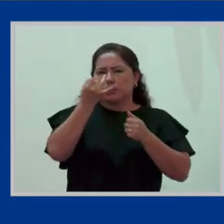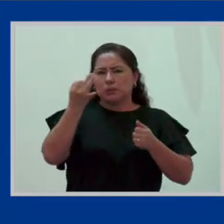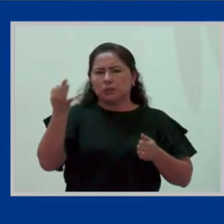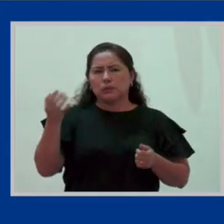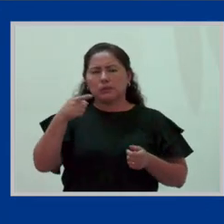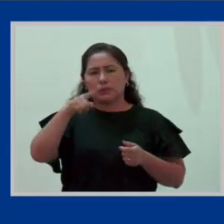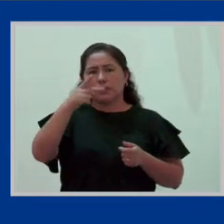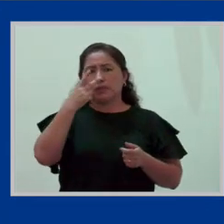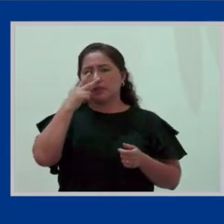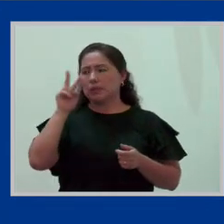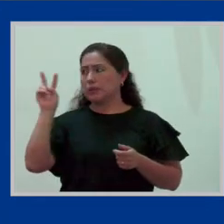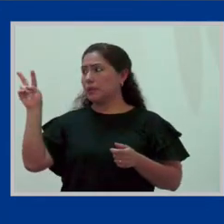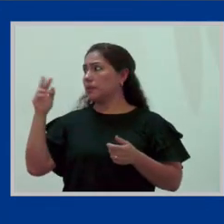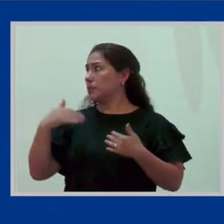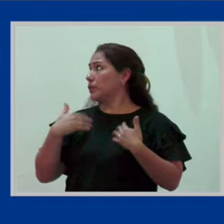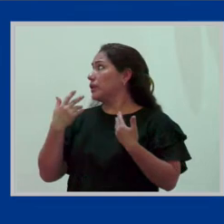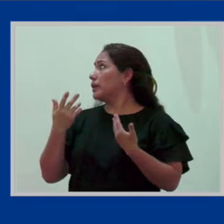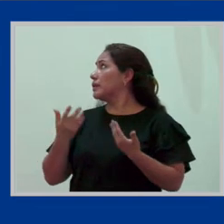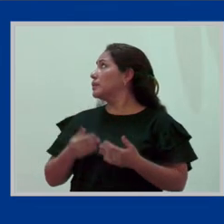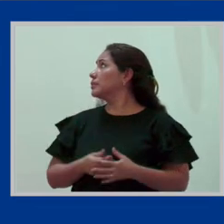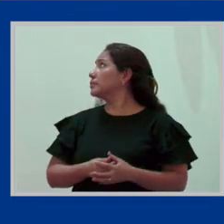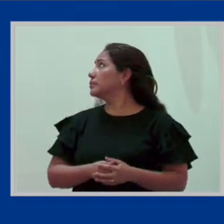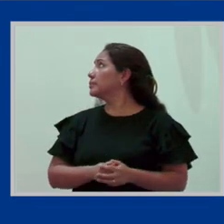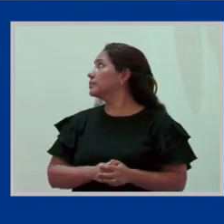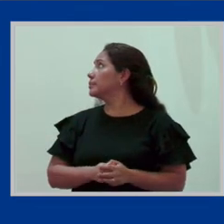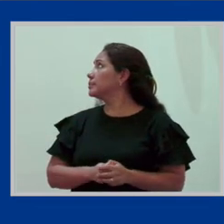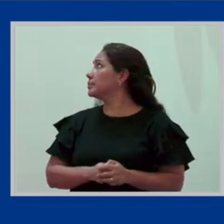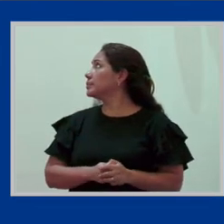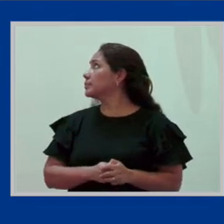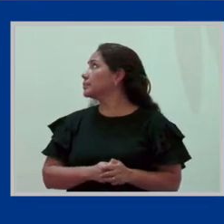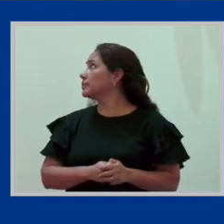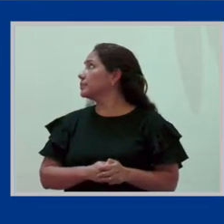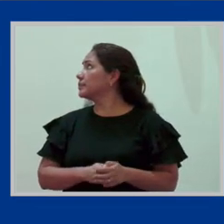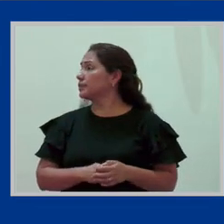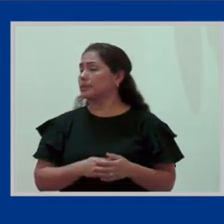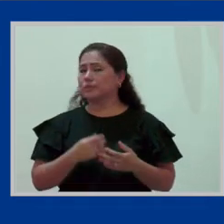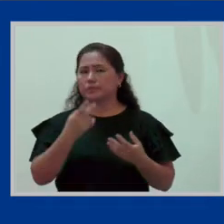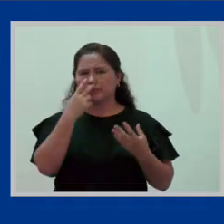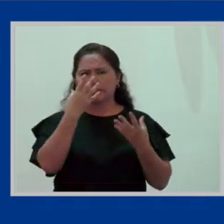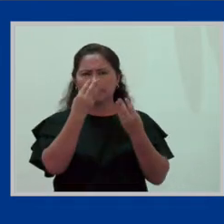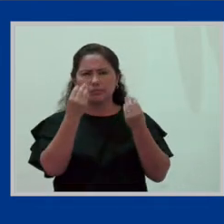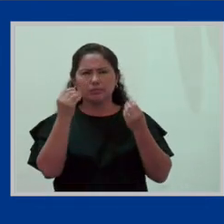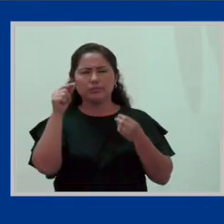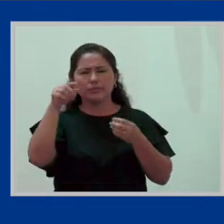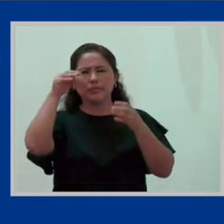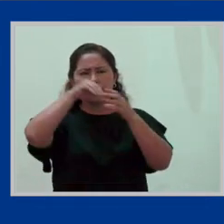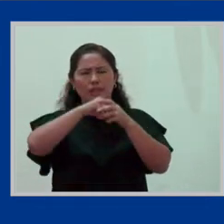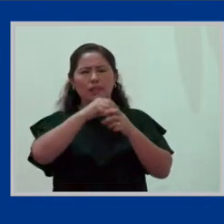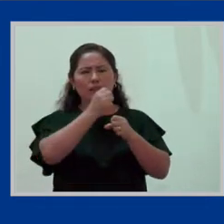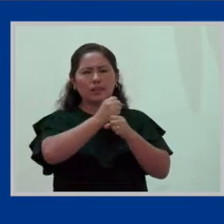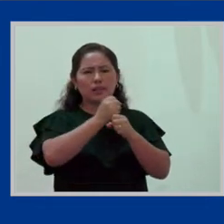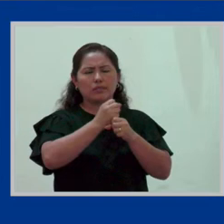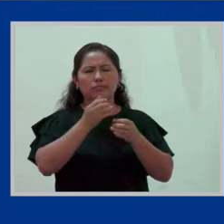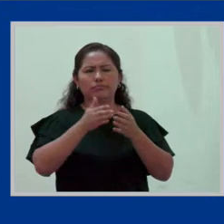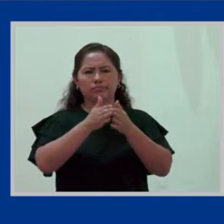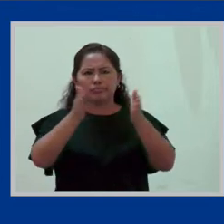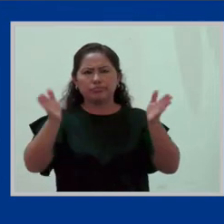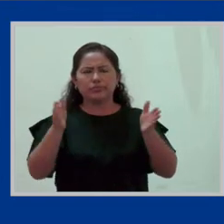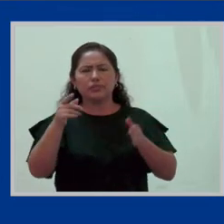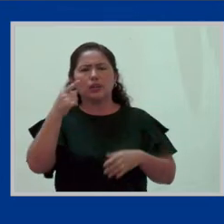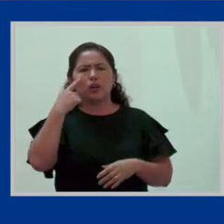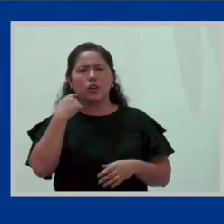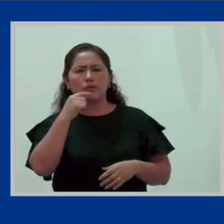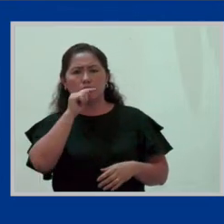ustedes leerlo desde sus sitios. Un niño en el hogar amplía la brecha de empleo entre hombres y